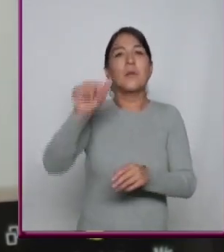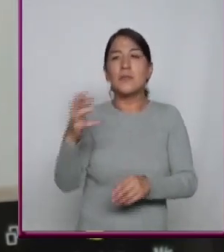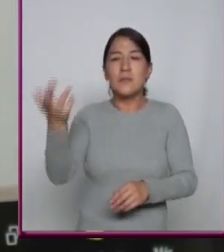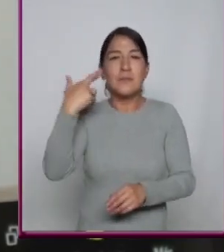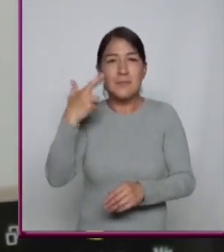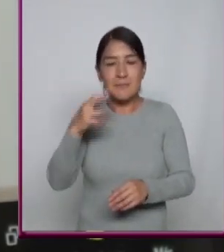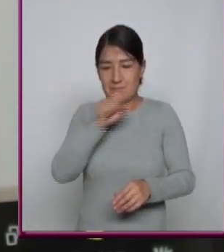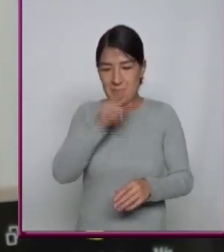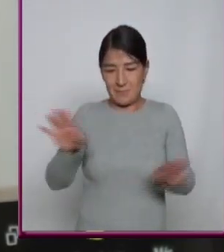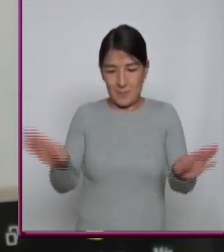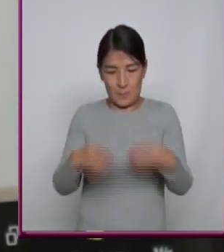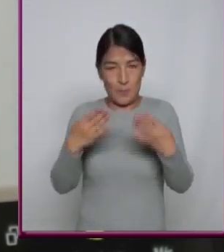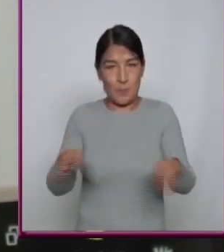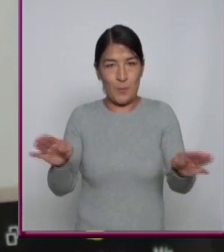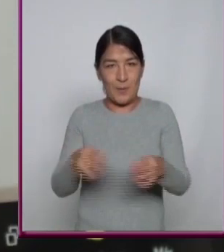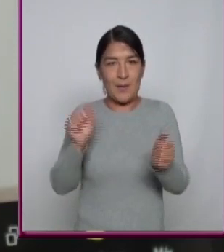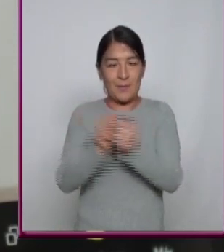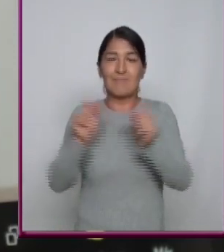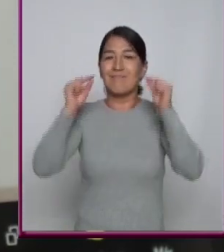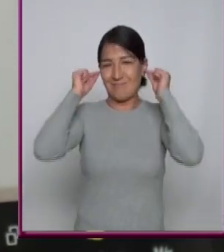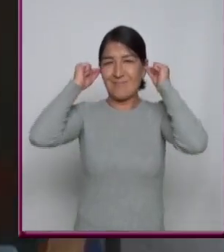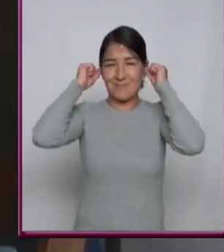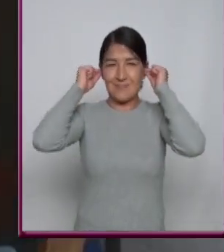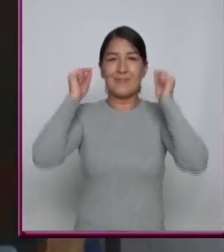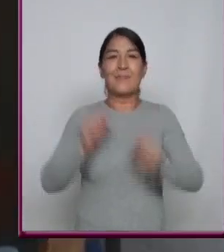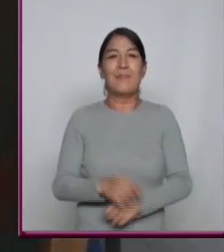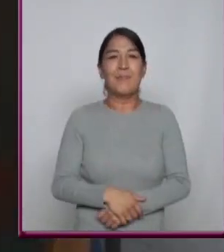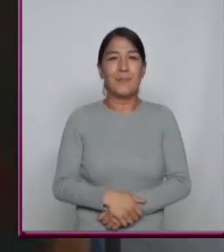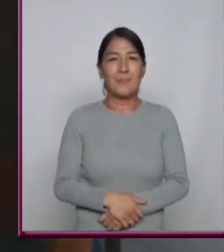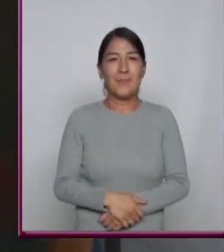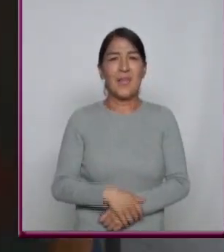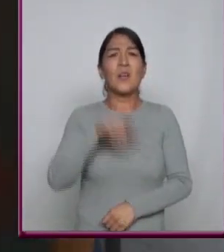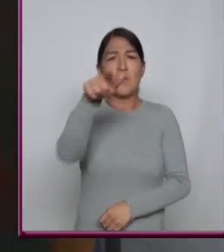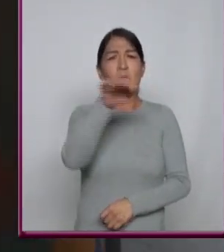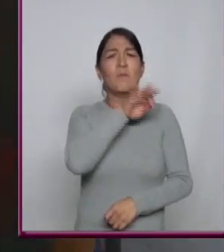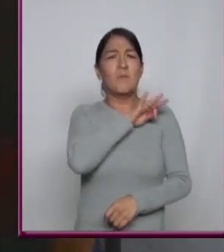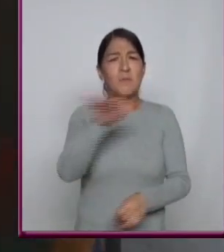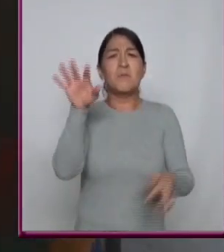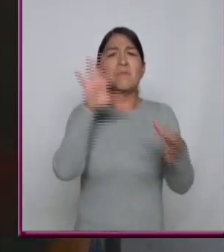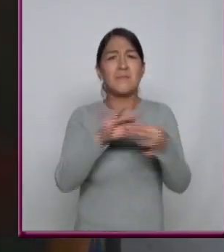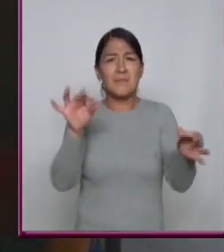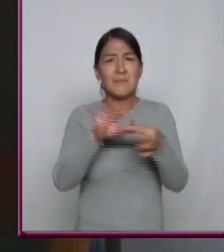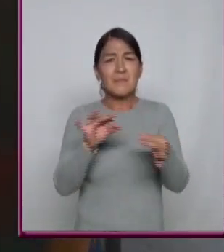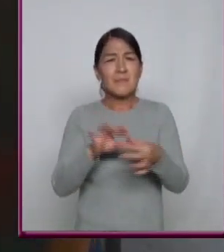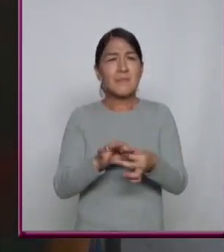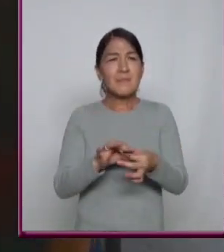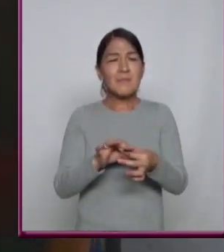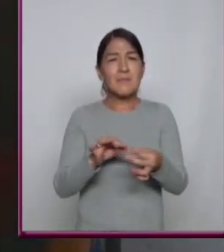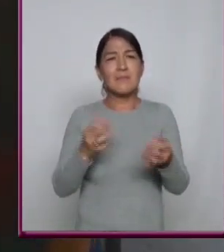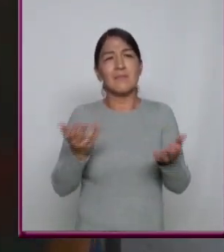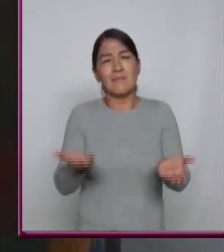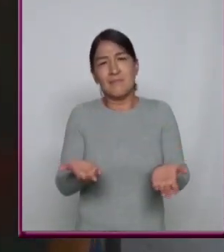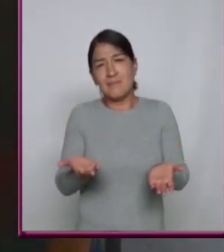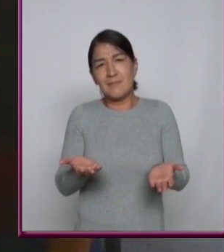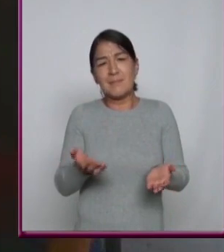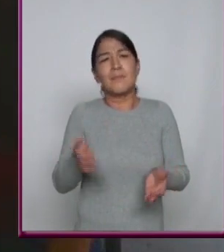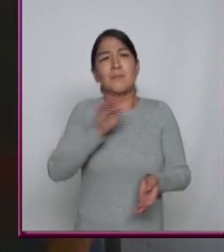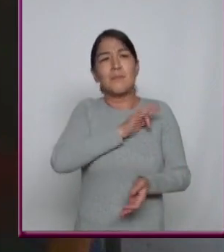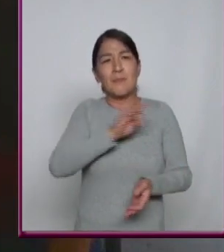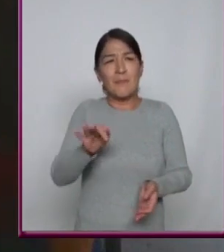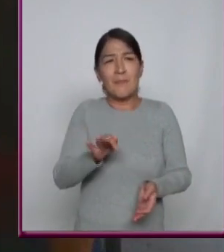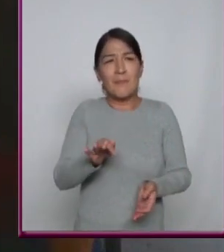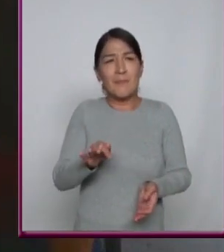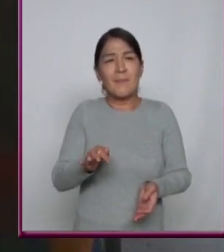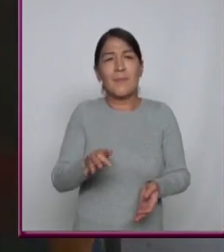través de las bocinas O los audífonos En este caso ¿Y podría decir O se podría decir Que cuando